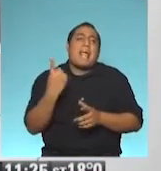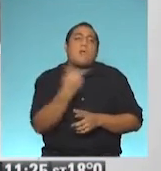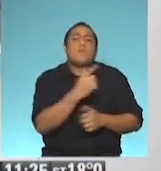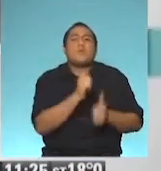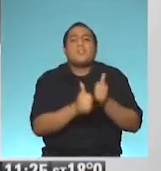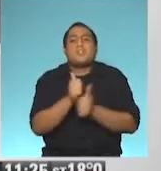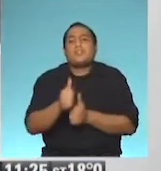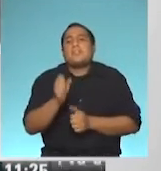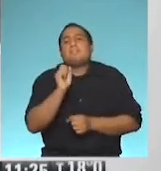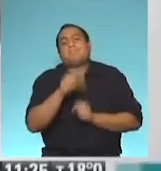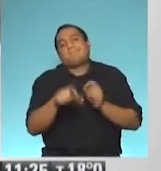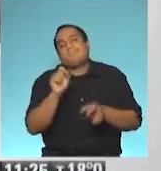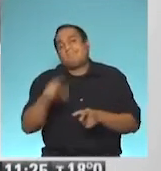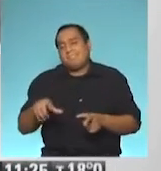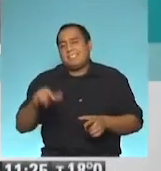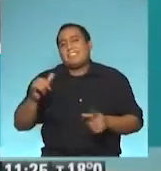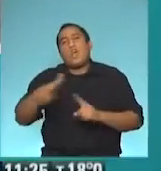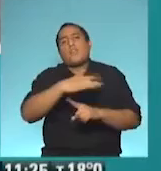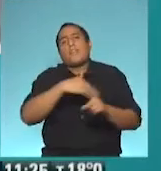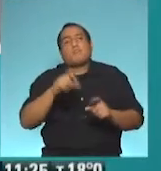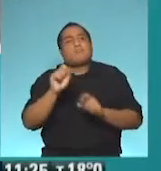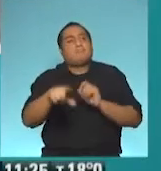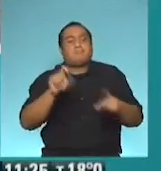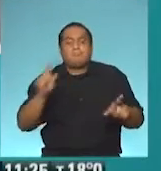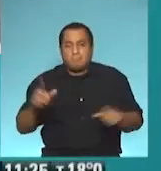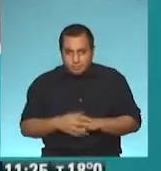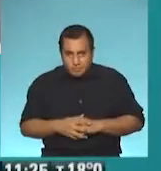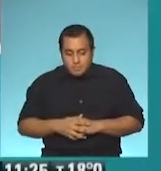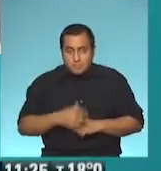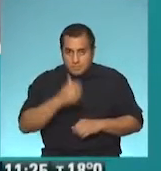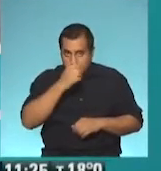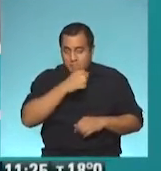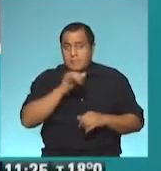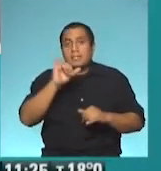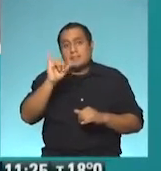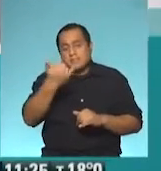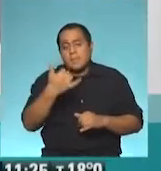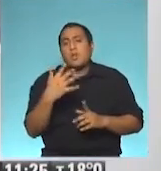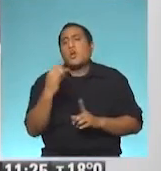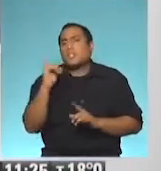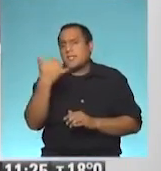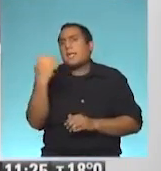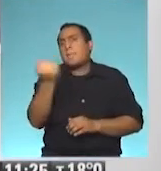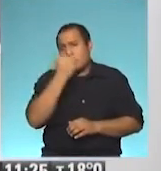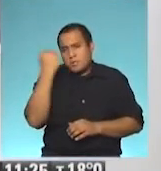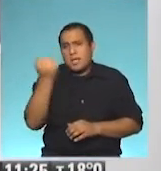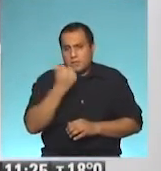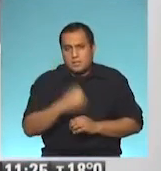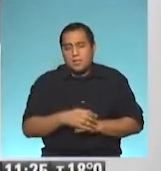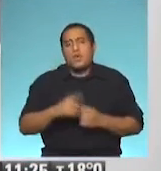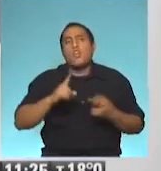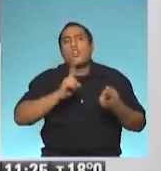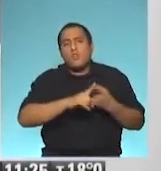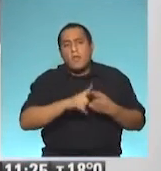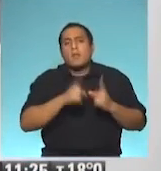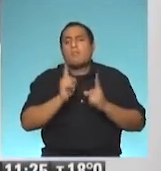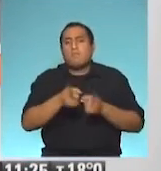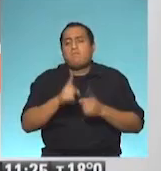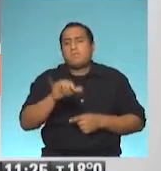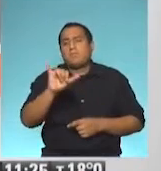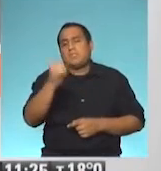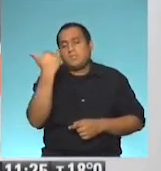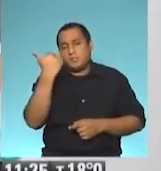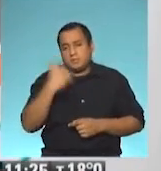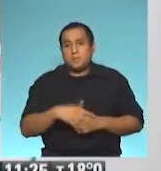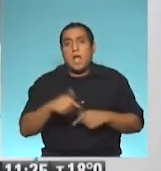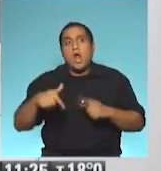que nos va a marcar un poco el contexto, ¿no? Exactamente. Igual me parece que sí es importante mantener los vínculos y más en